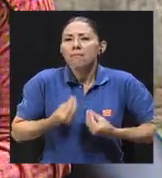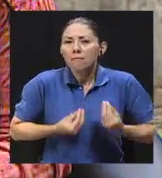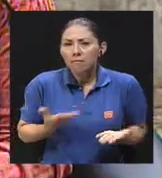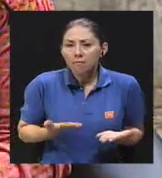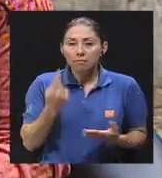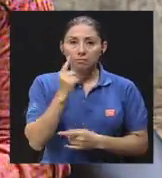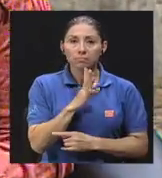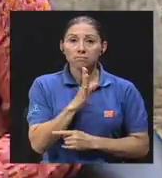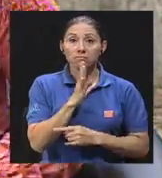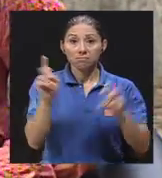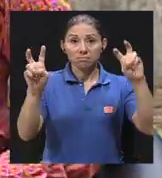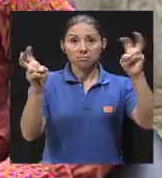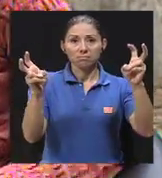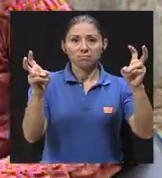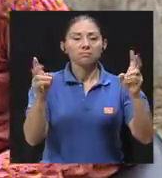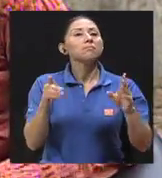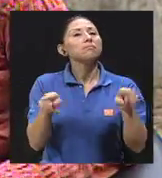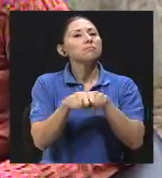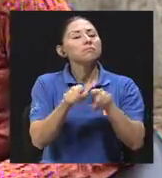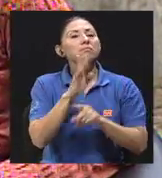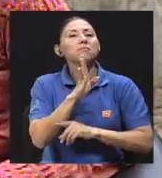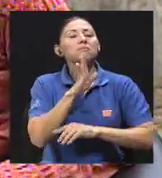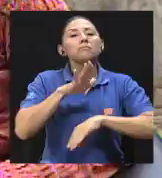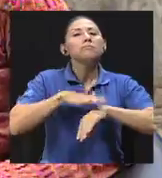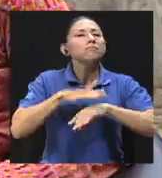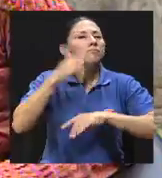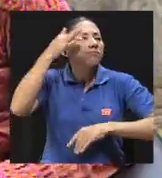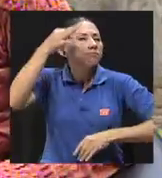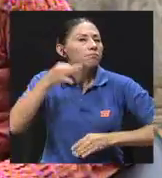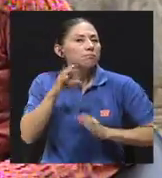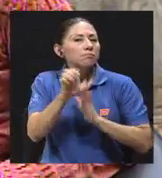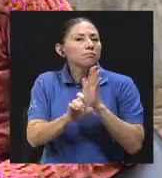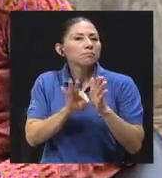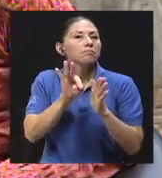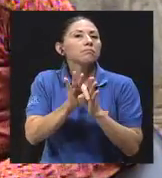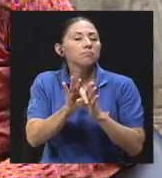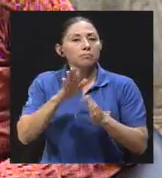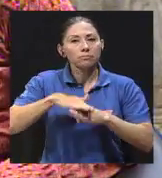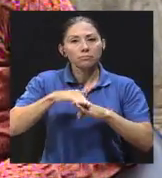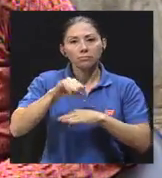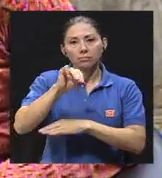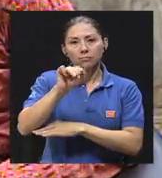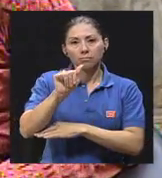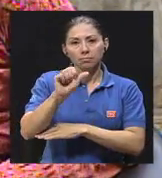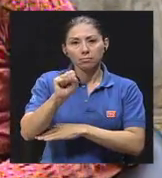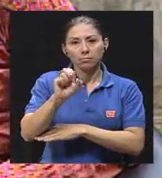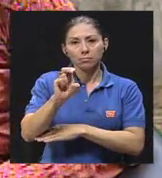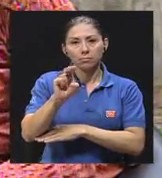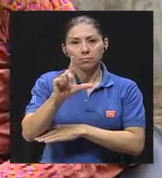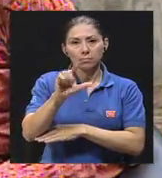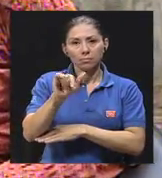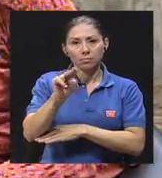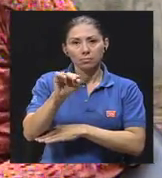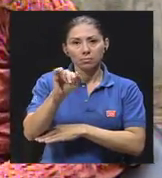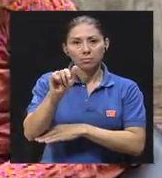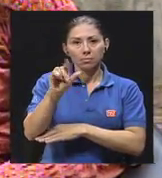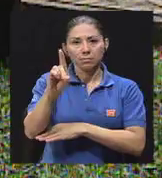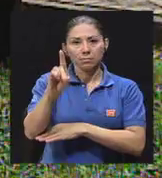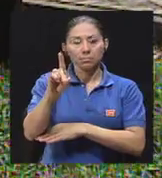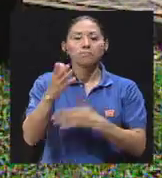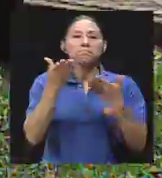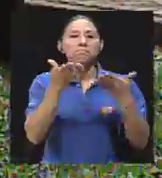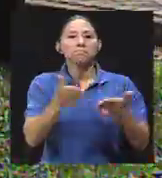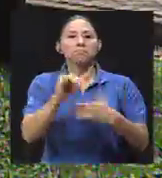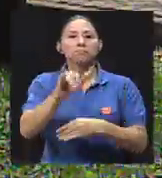para conversar sobre este tema y los estereotipos que podrían existir alrededor de la masculinidad, contamos con la presencia de Jaime Chávez León.